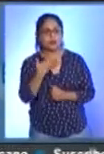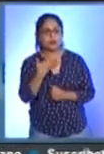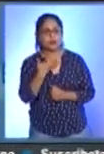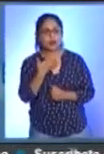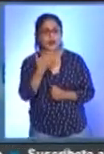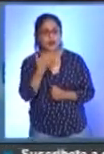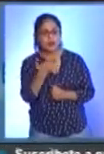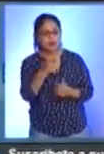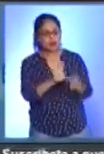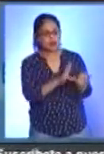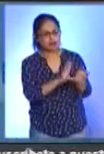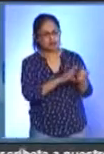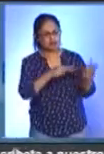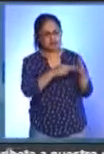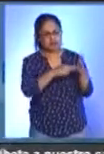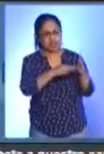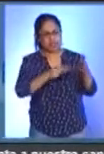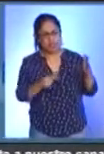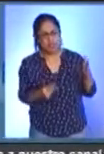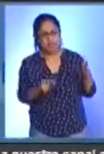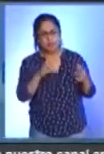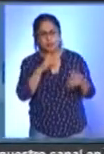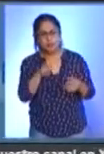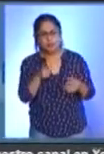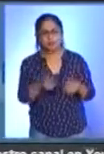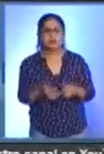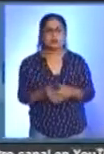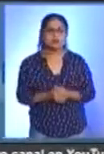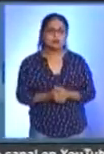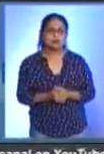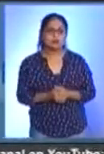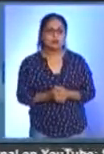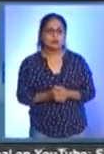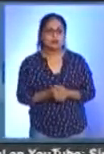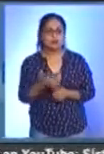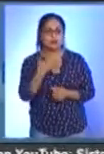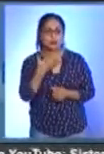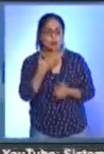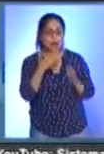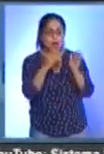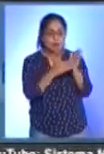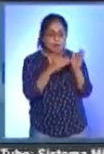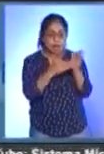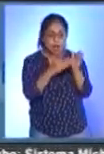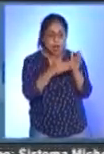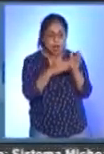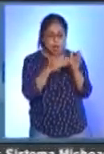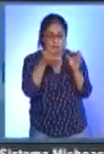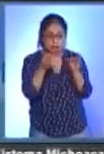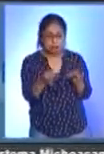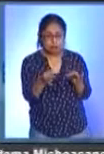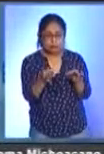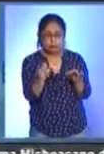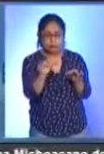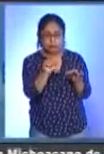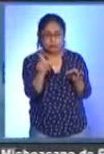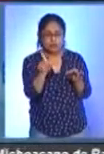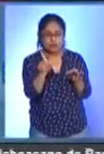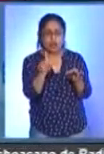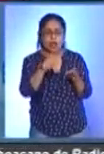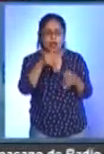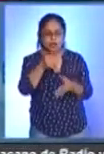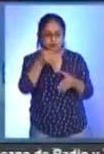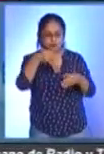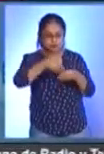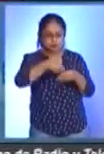aparatos eléctricos, tener todo lo que son sus documentos oficiales, si se puede de manera